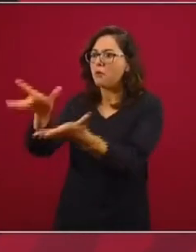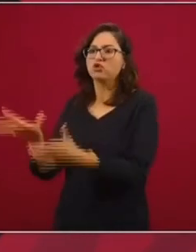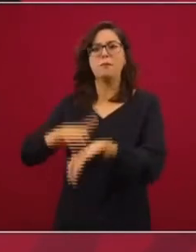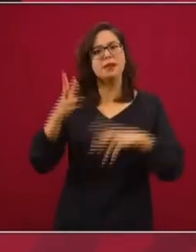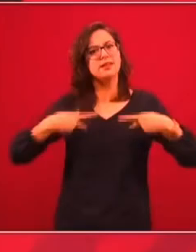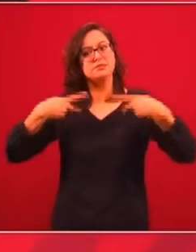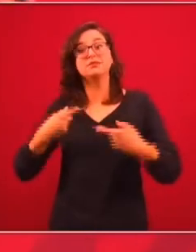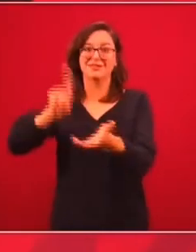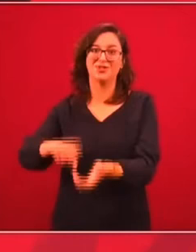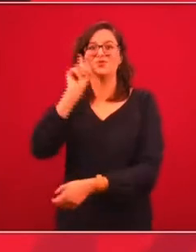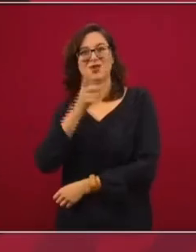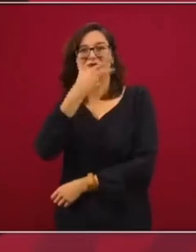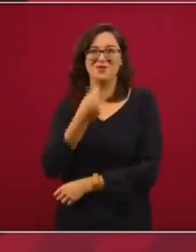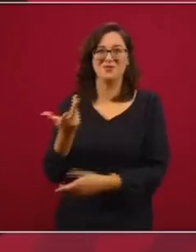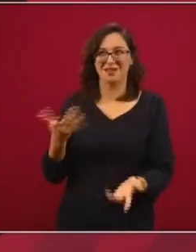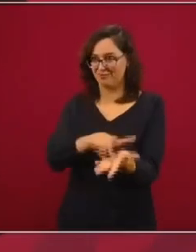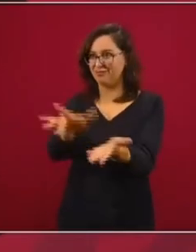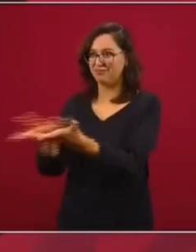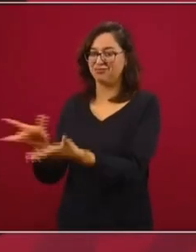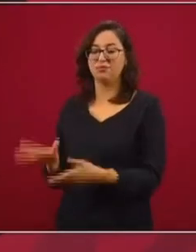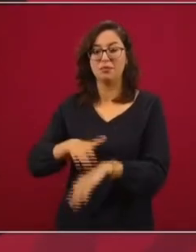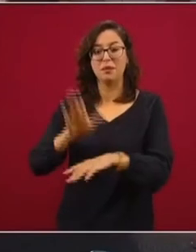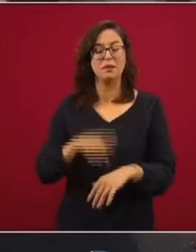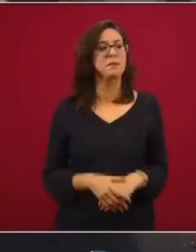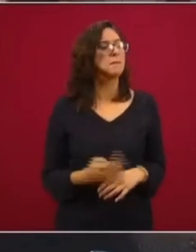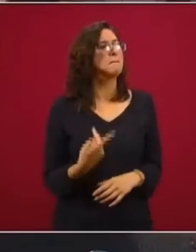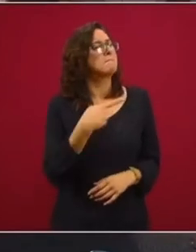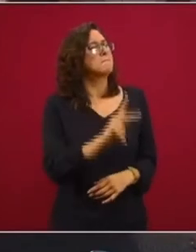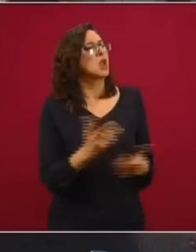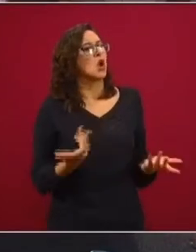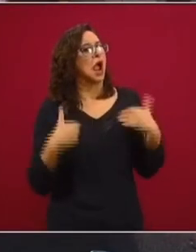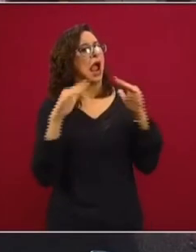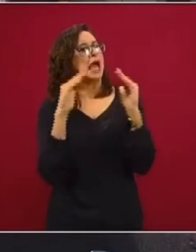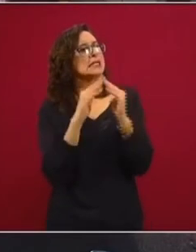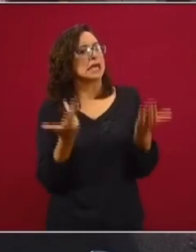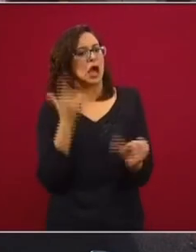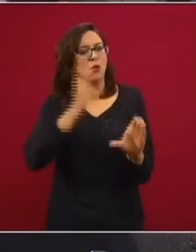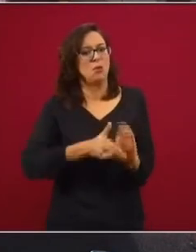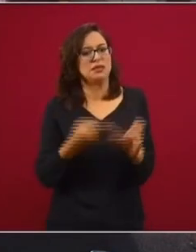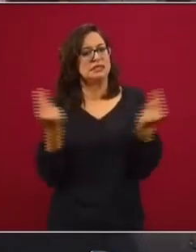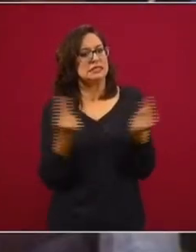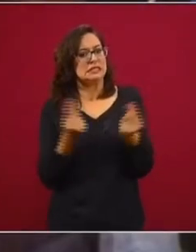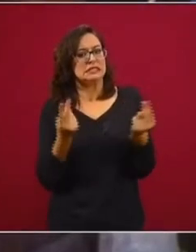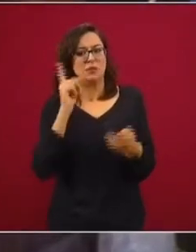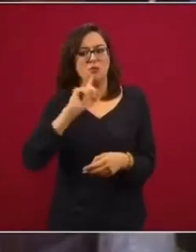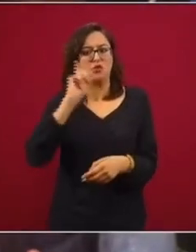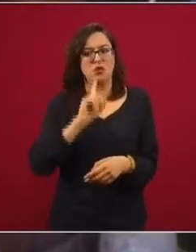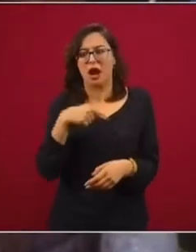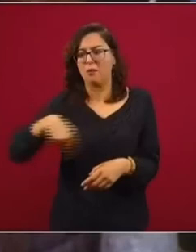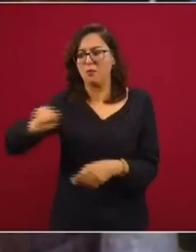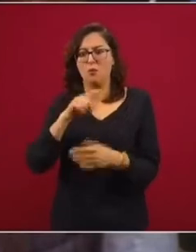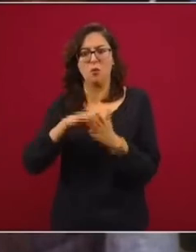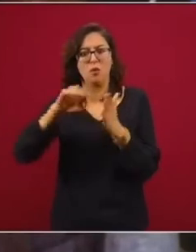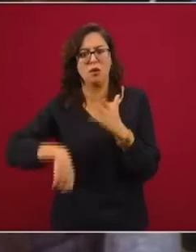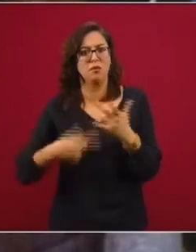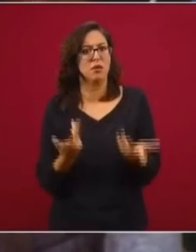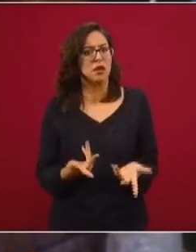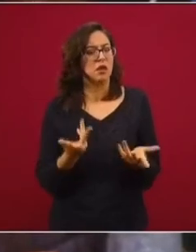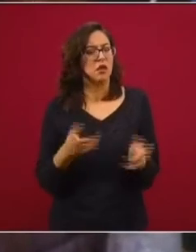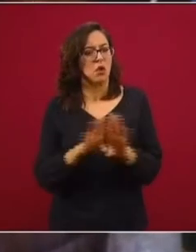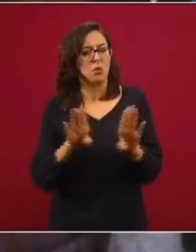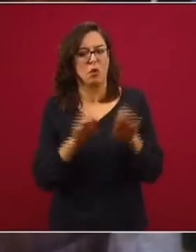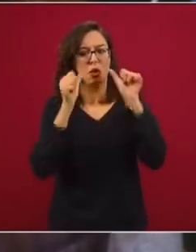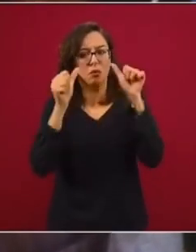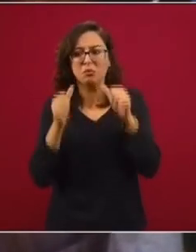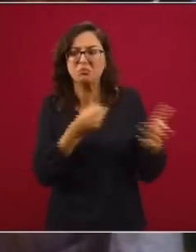y esto incluye mujeres y hombres. Pero, por ejemplo, las CAMIs que dan atención a mujeres que requieren tener un parto fuera de hospitales, justo por la contingencia de